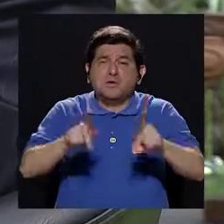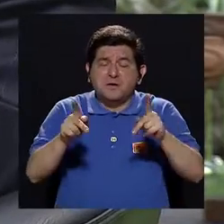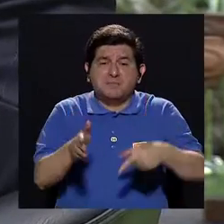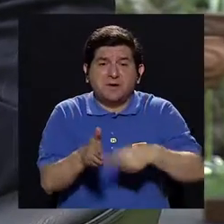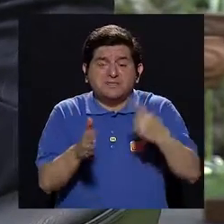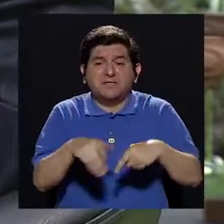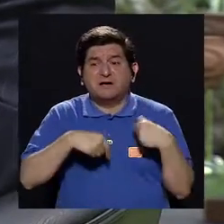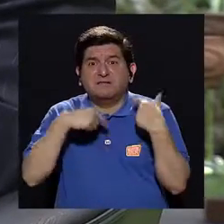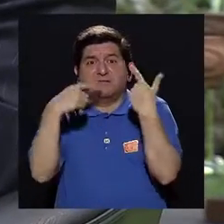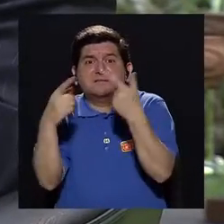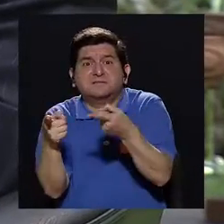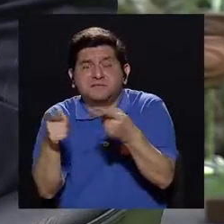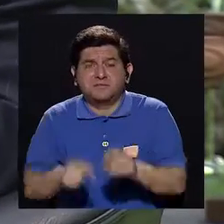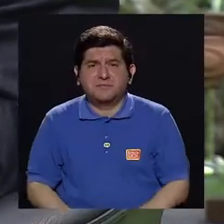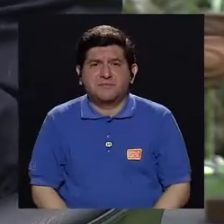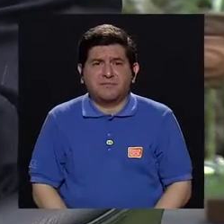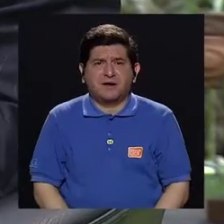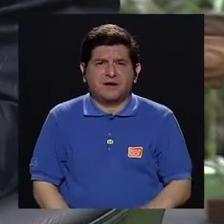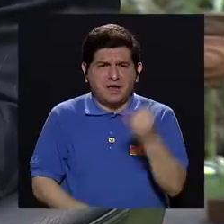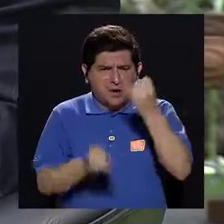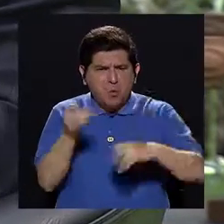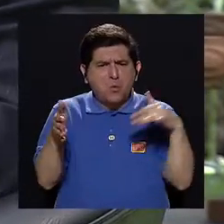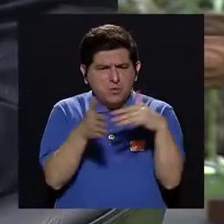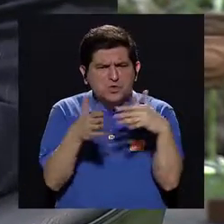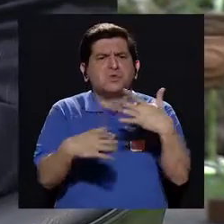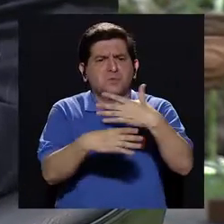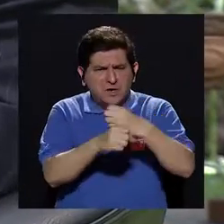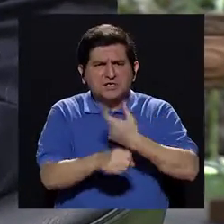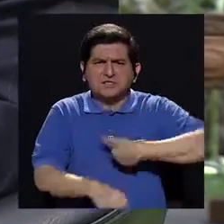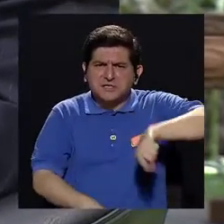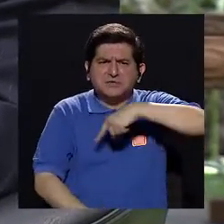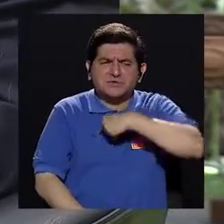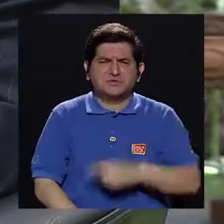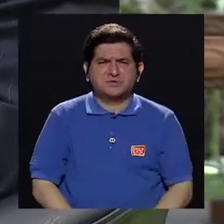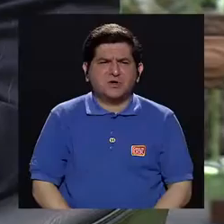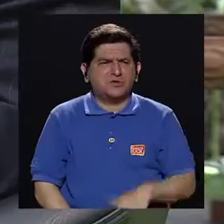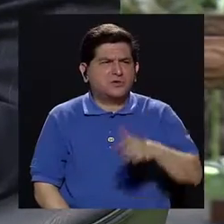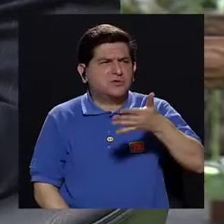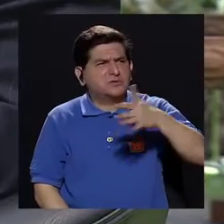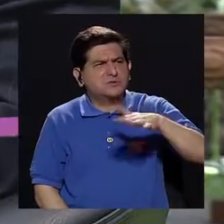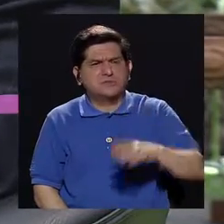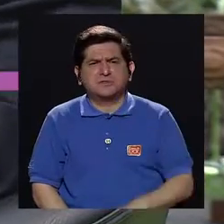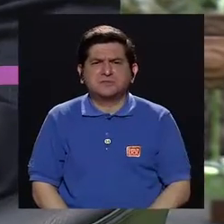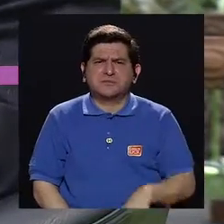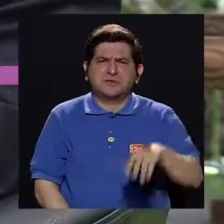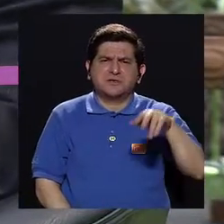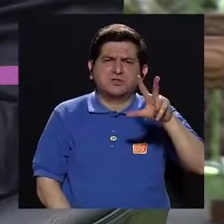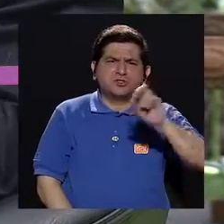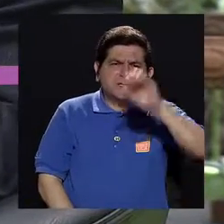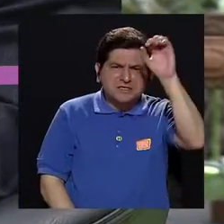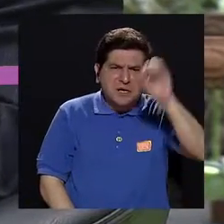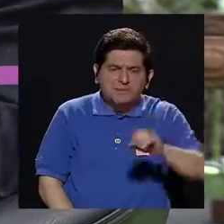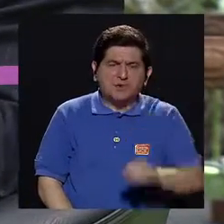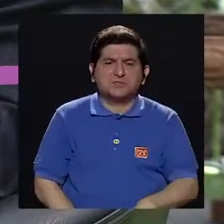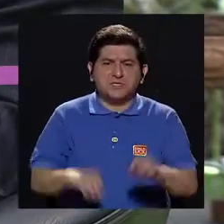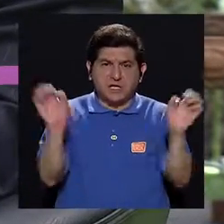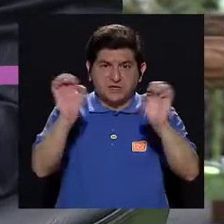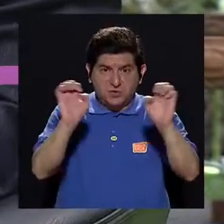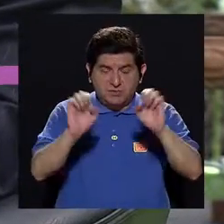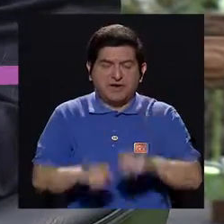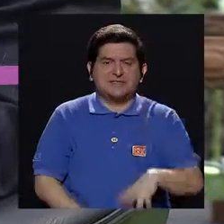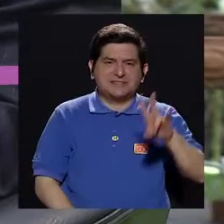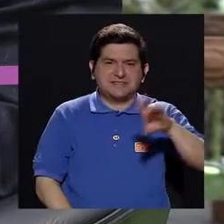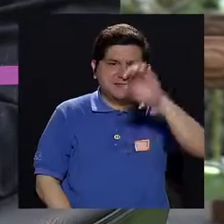pacientes que a veces llegan, en un último estudio que hicimos, allá alrededor del 30% son